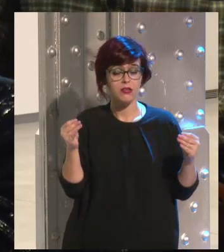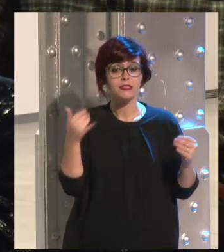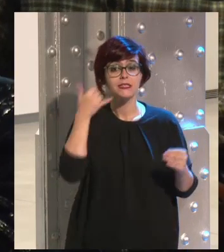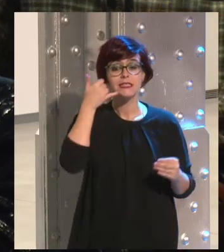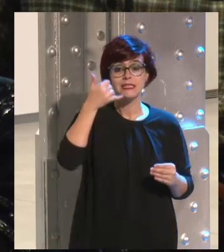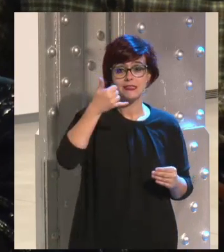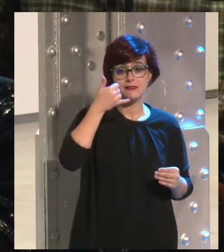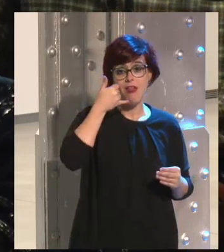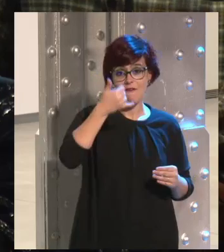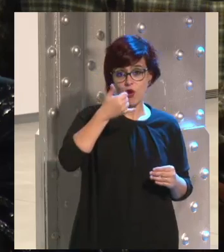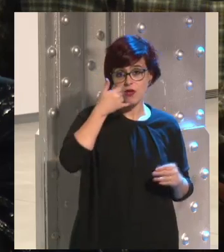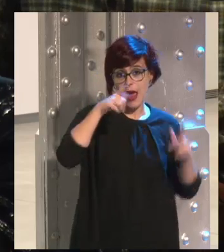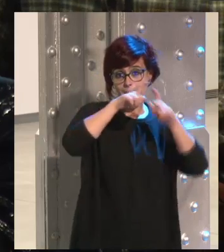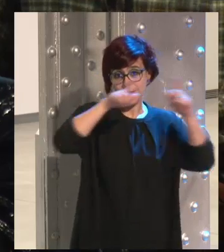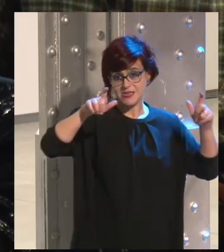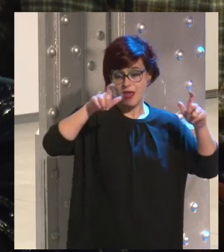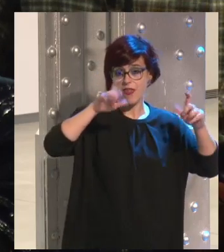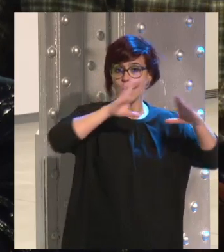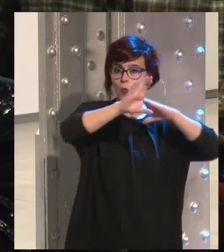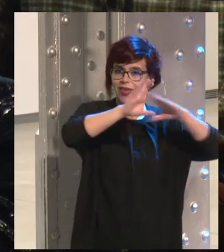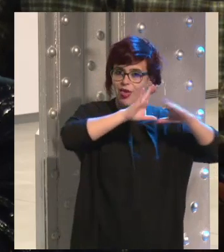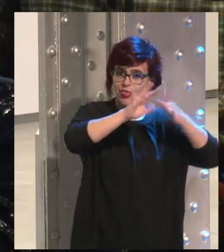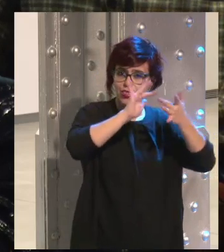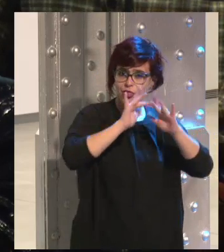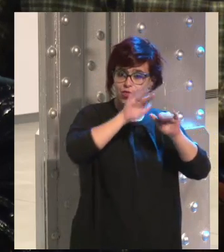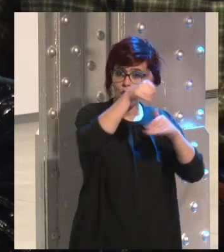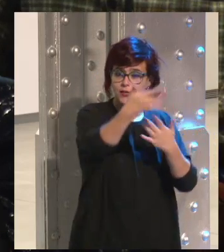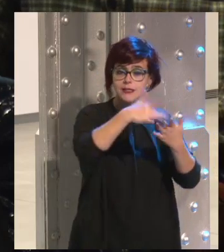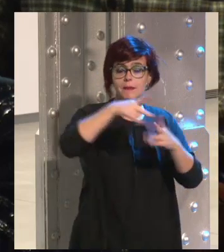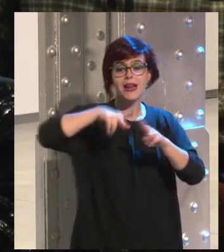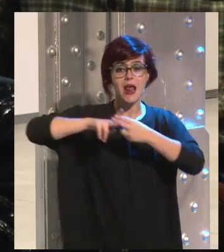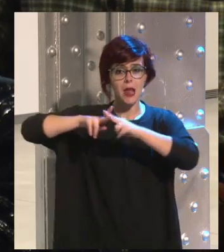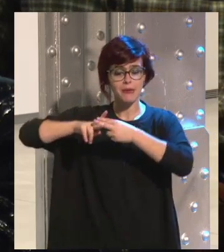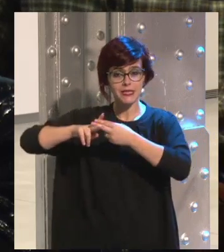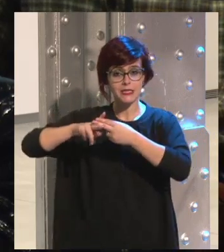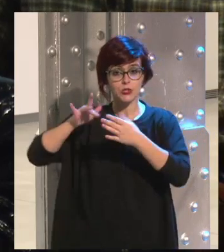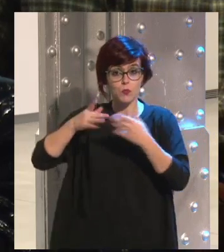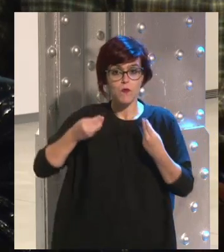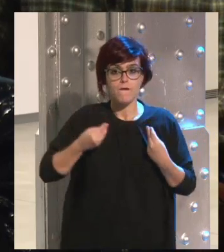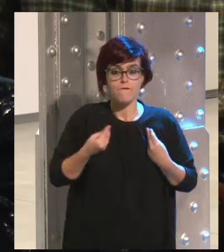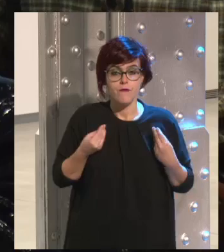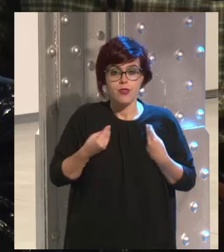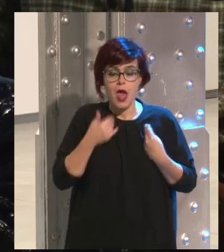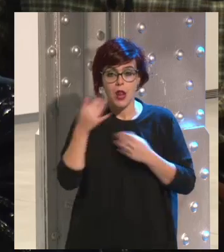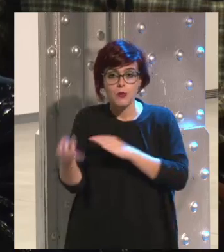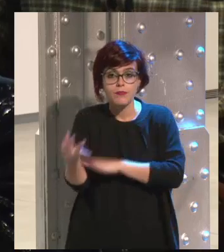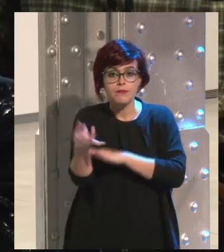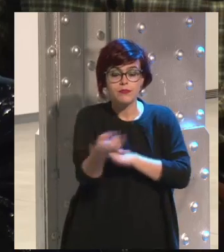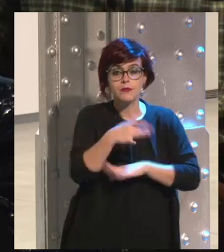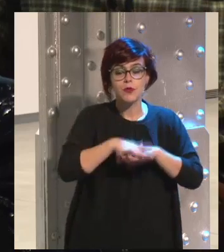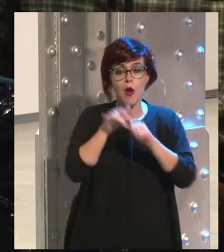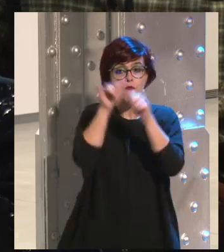telefónica como empresa de comunicaciones y obviamente herramientas que llegan a nuestra vida como una vía de